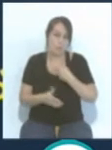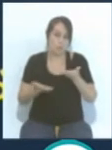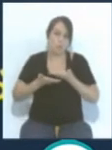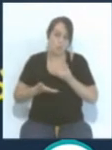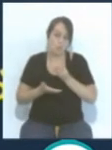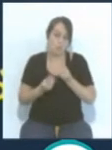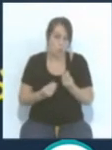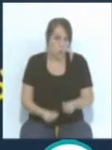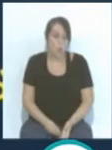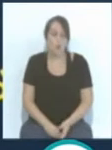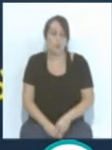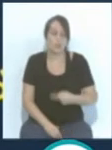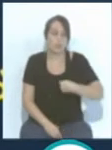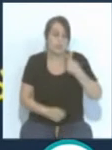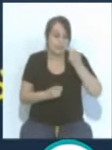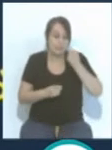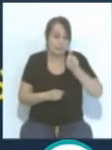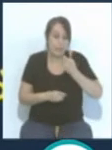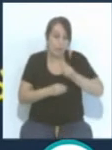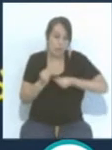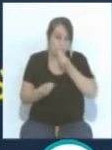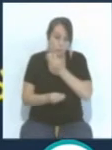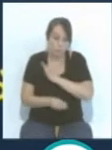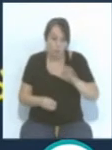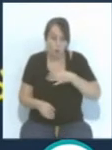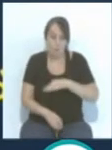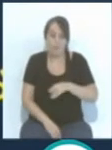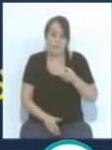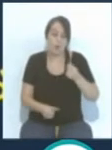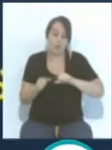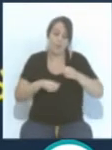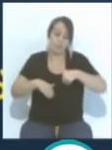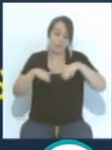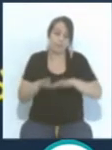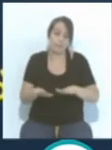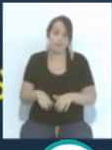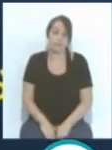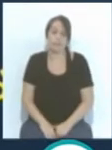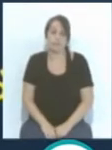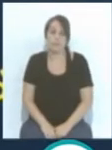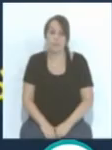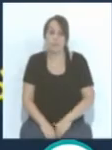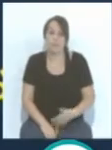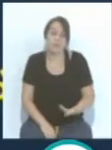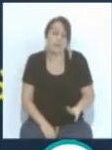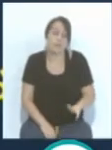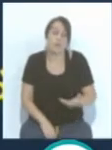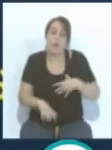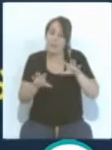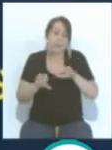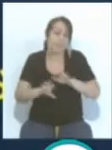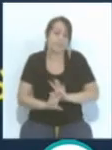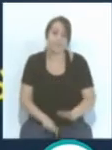nada, intenté hacerlo lo mejor posible, que pasa es que la liga se suspendió también y sobre todo eso aprendí.